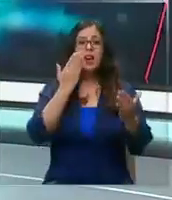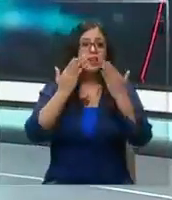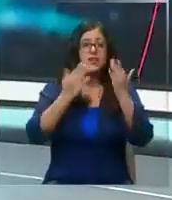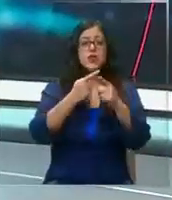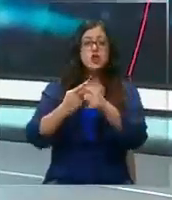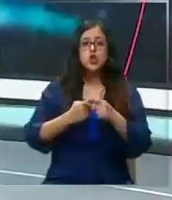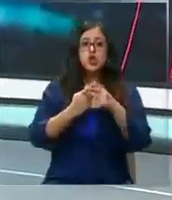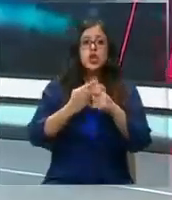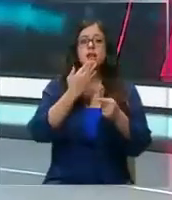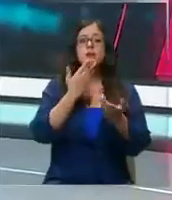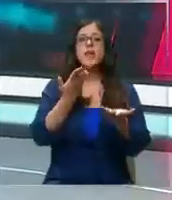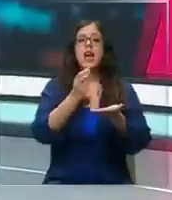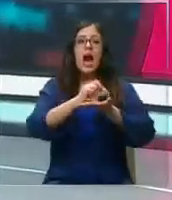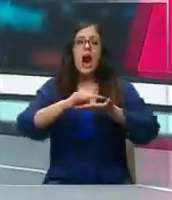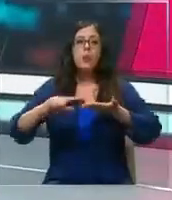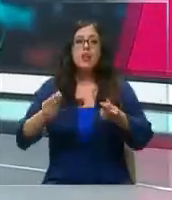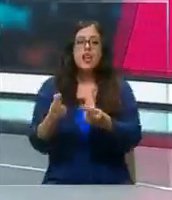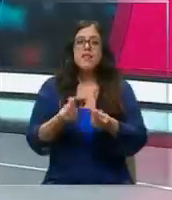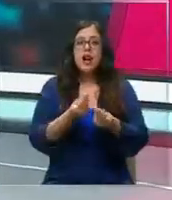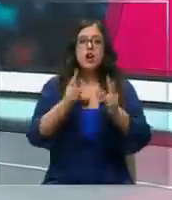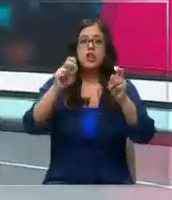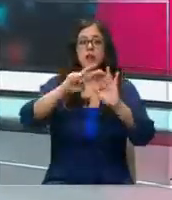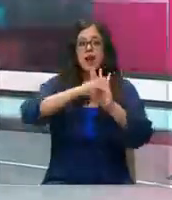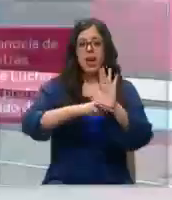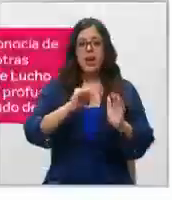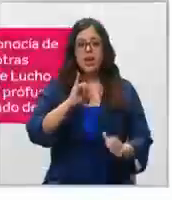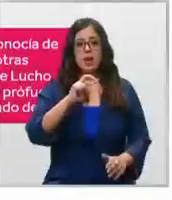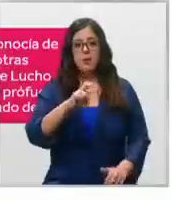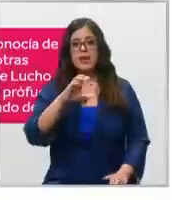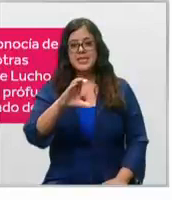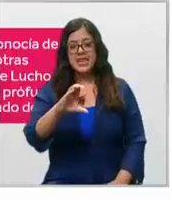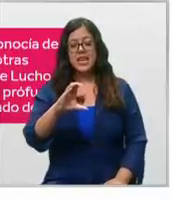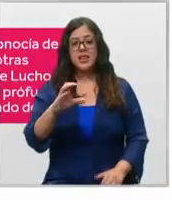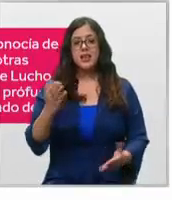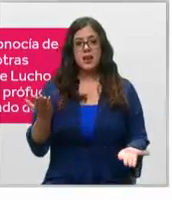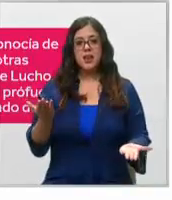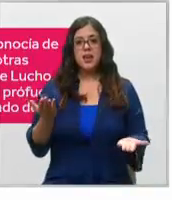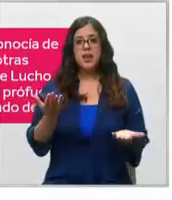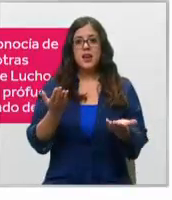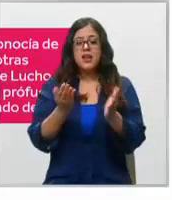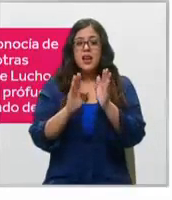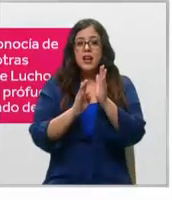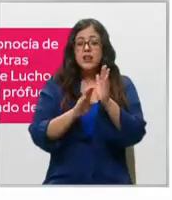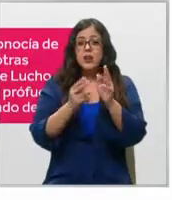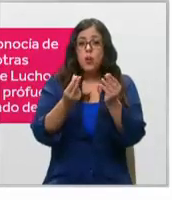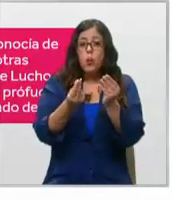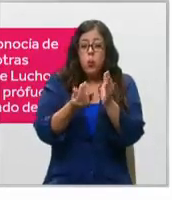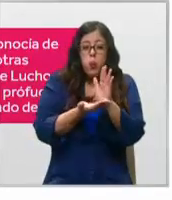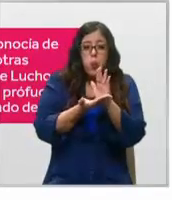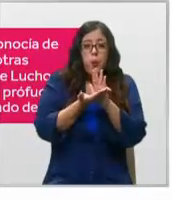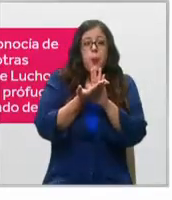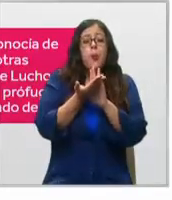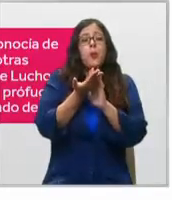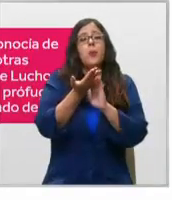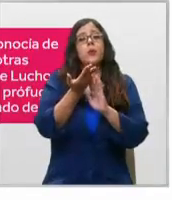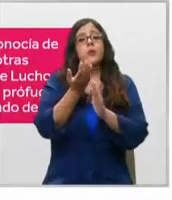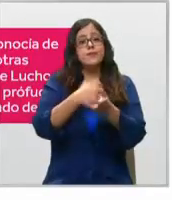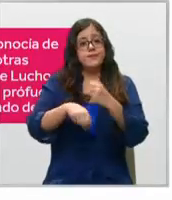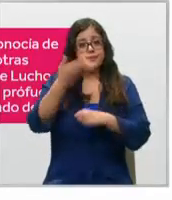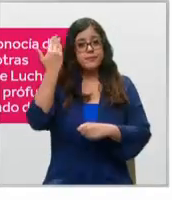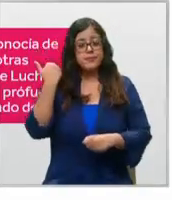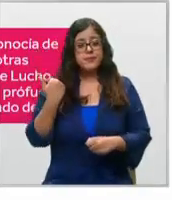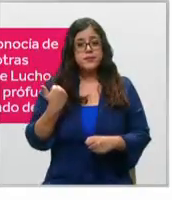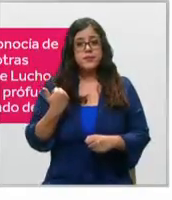que también aumentan sus montos por el reajuste del IPC para ir al menos alcanzando la inflación que ha sido tan alta en el año que pasó.